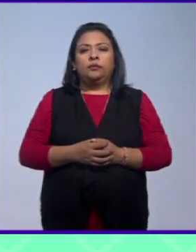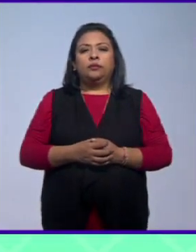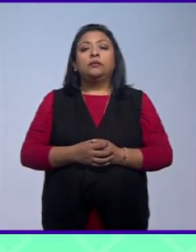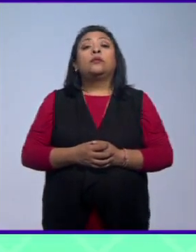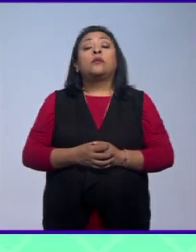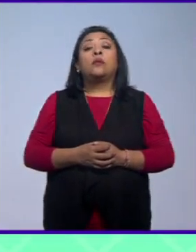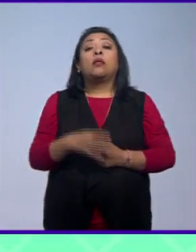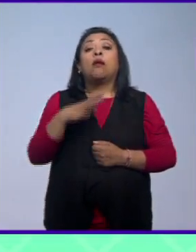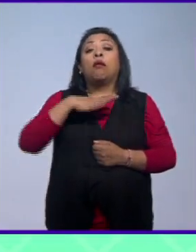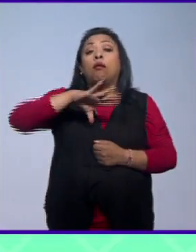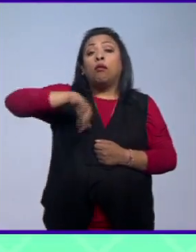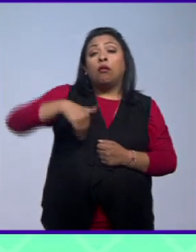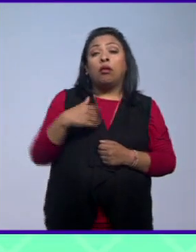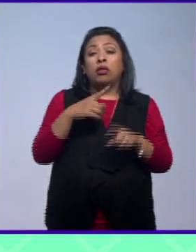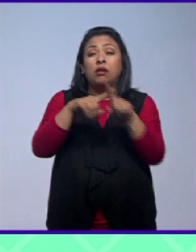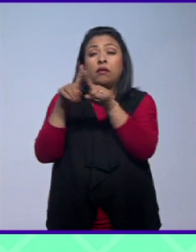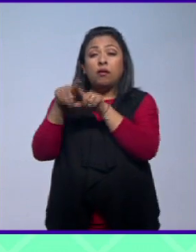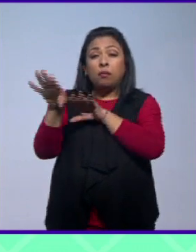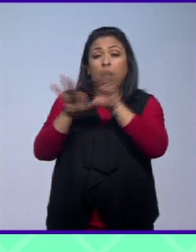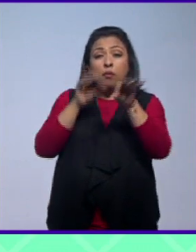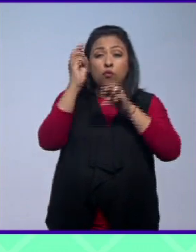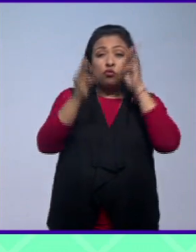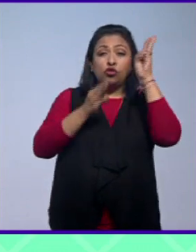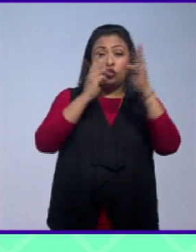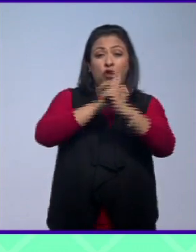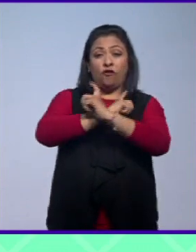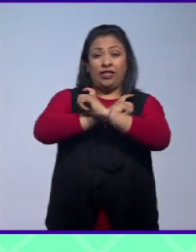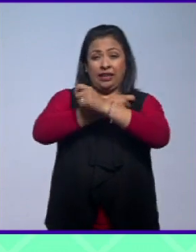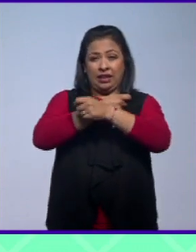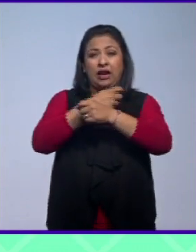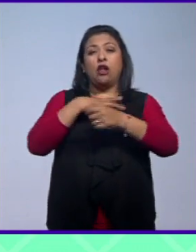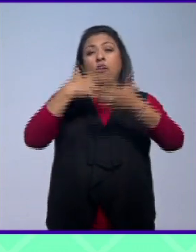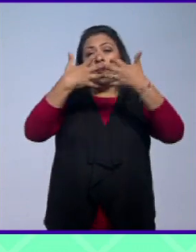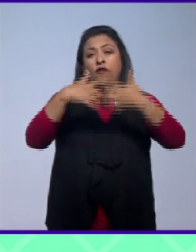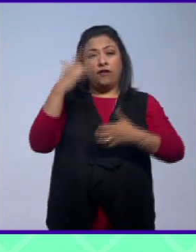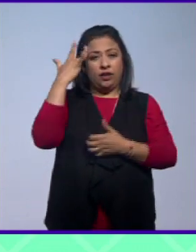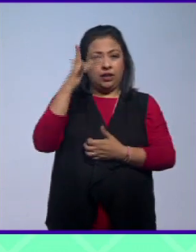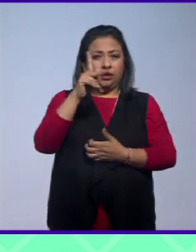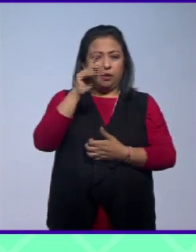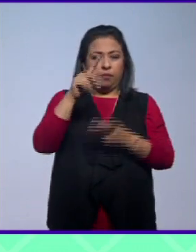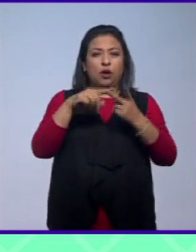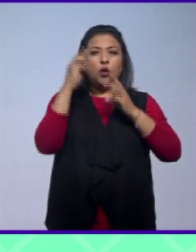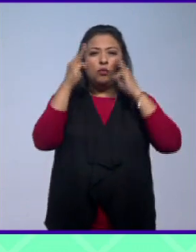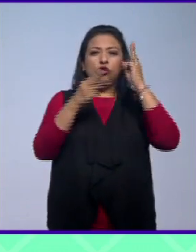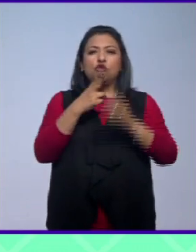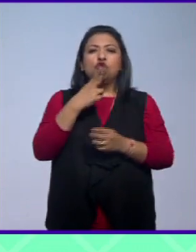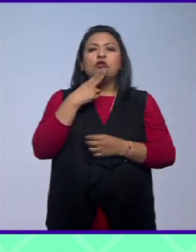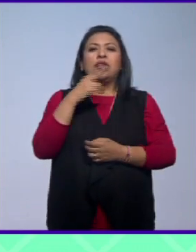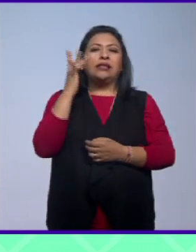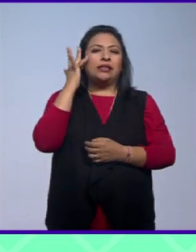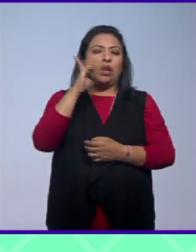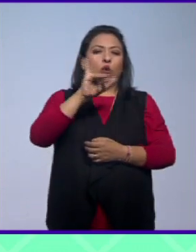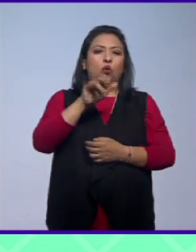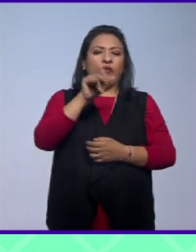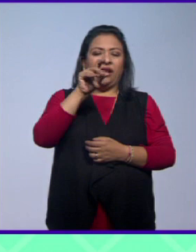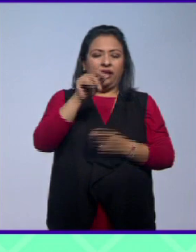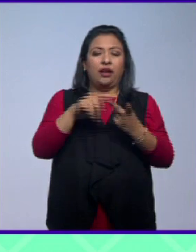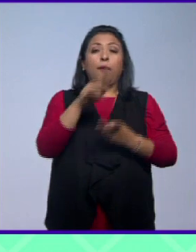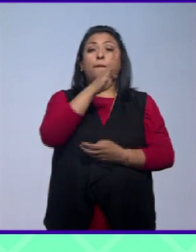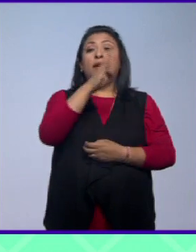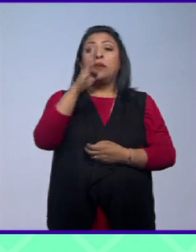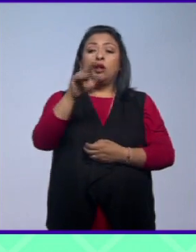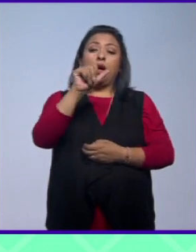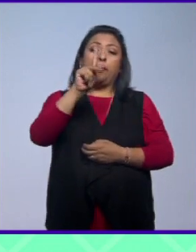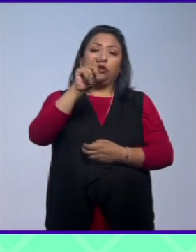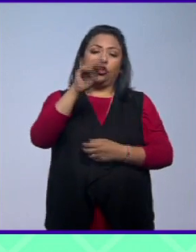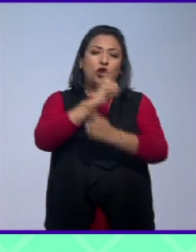Los acervos provienen de colecciones de los museos vaticanos, la fábrica de San Pedro, el museo del tesoro de San Juan de Letrán, la biblioteca apostólica